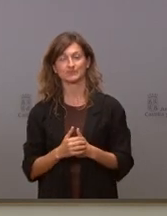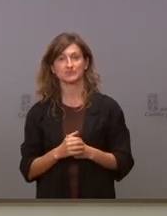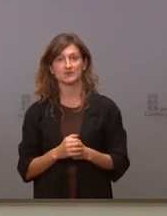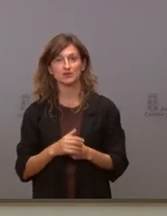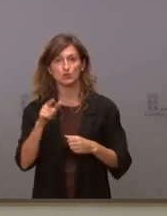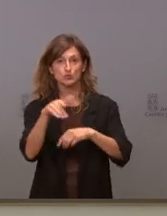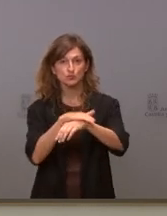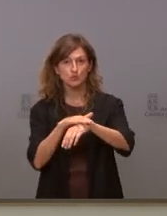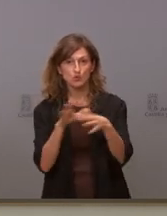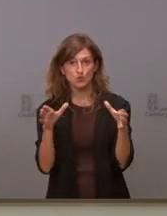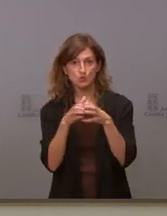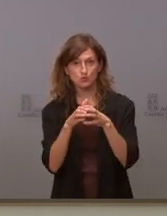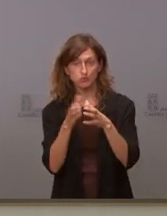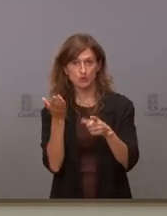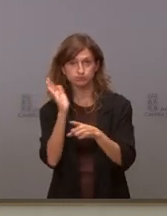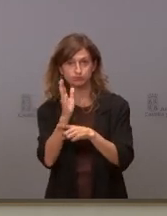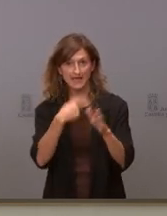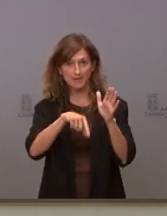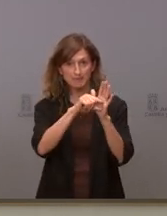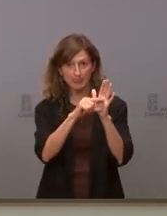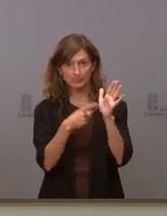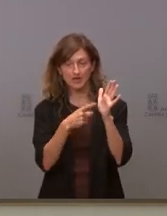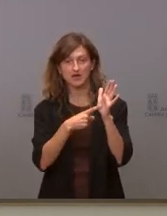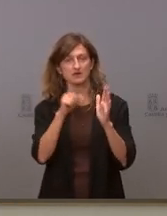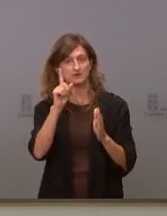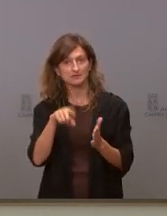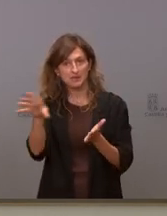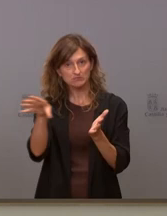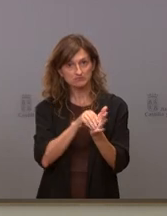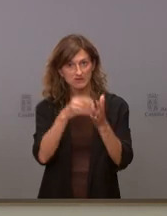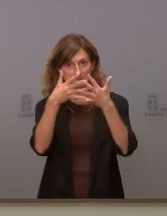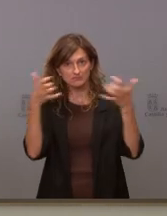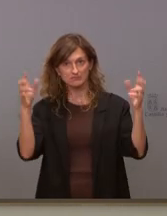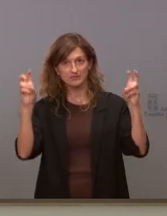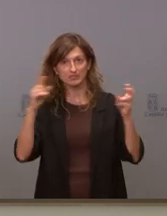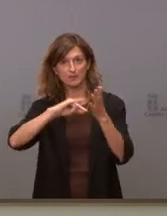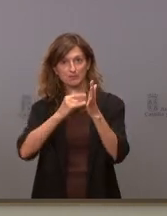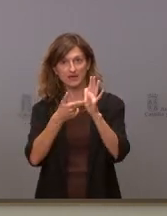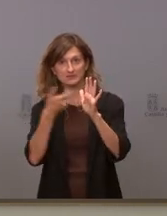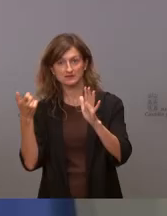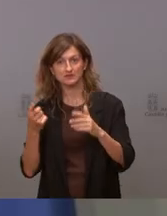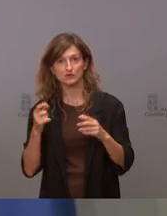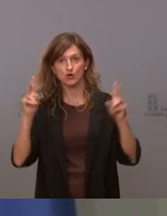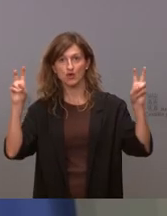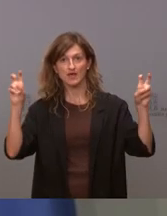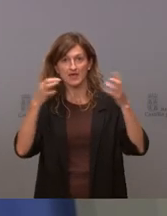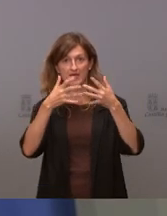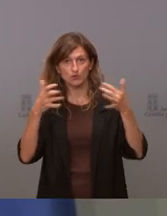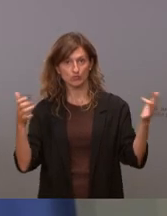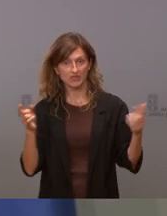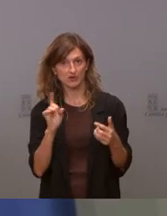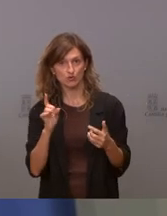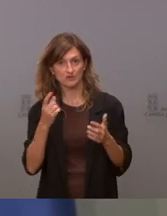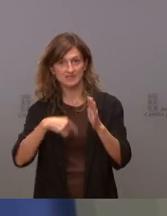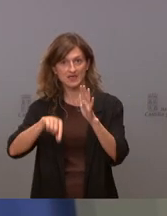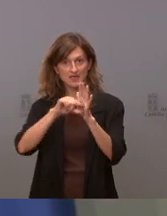Perdóname, su grupo presentó una enmienda donde también se recogía en el enunciado la retirada del plan. No, el enunciado no, esa no es la enmienda, es una enmienda